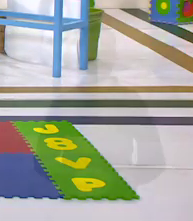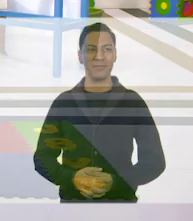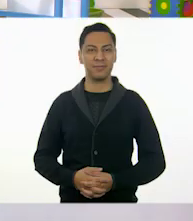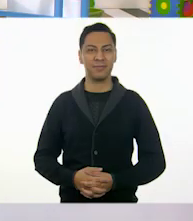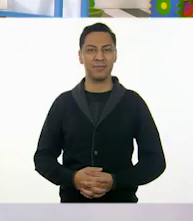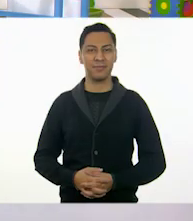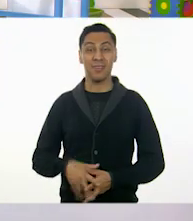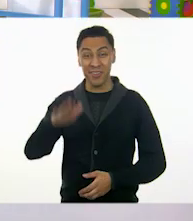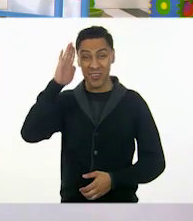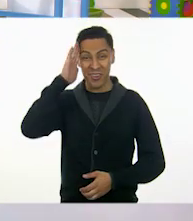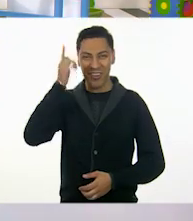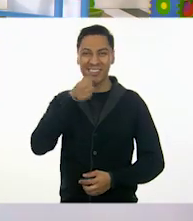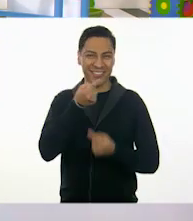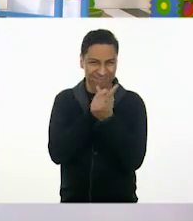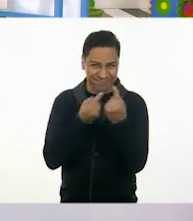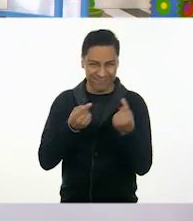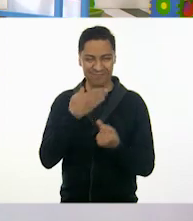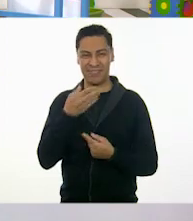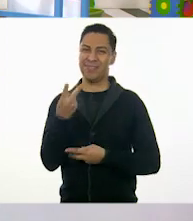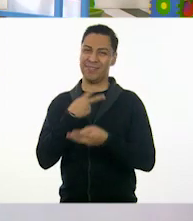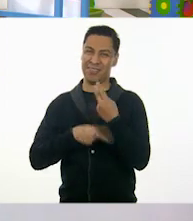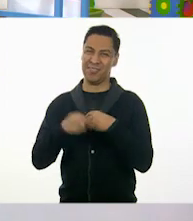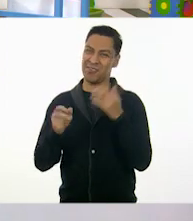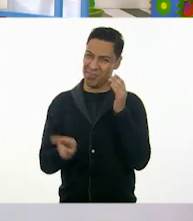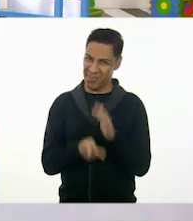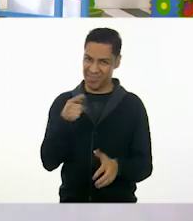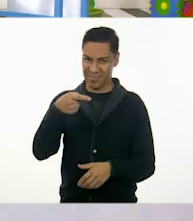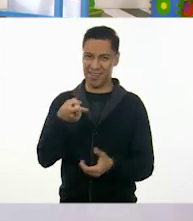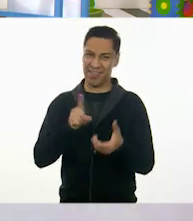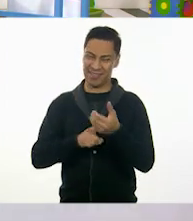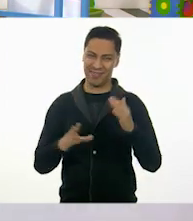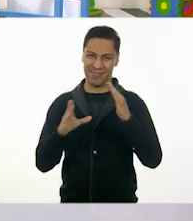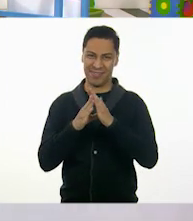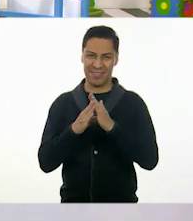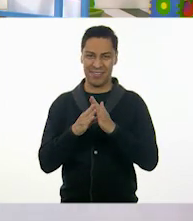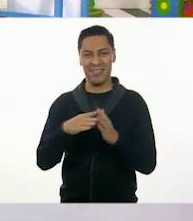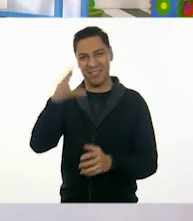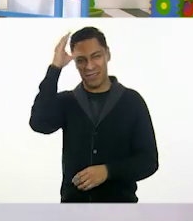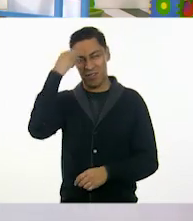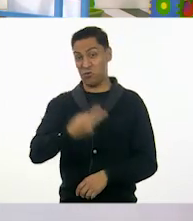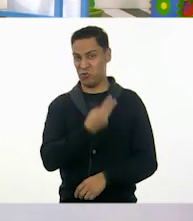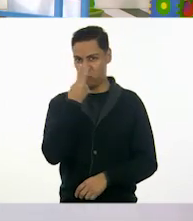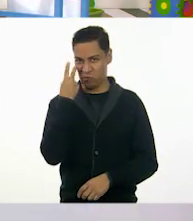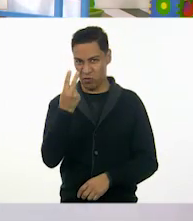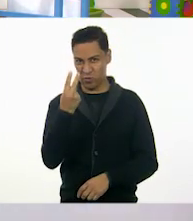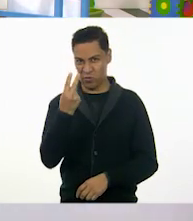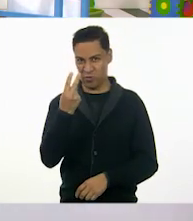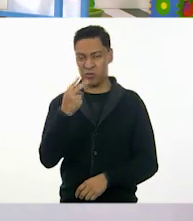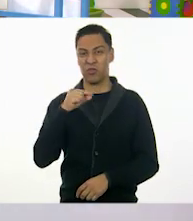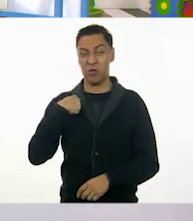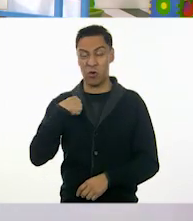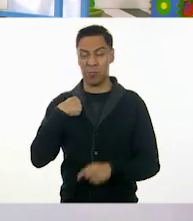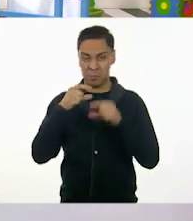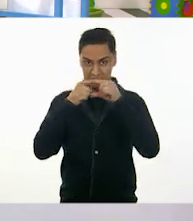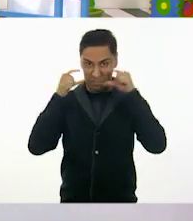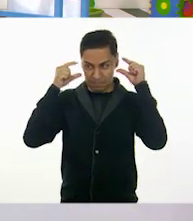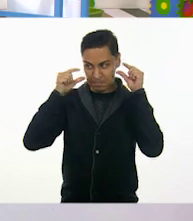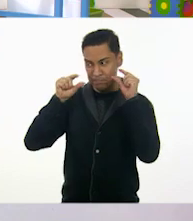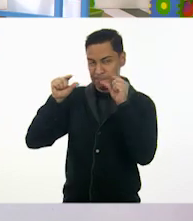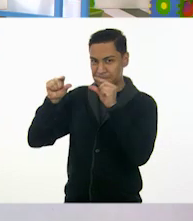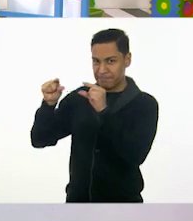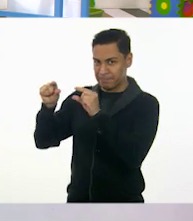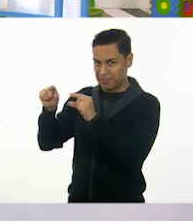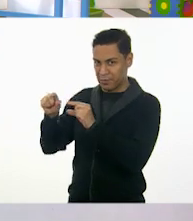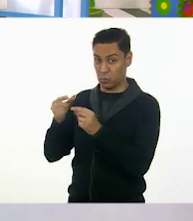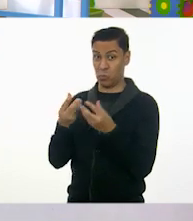¡Hola niñas y niños! Bienvenidos nuevamente a Aprende en Casa 2. Permítanme un momento, me voy a retirar el cubrebocas. Recuerden con